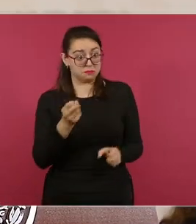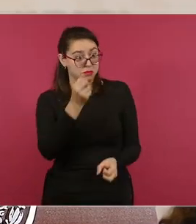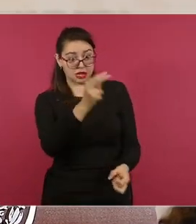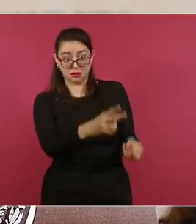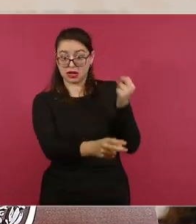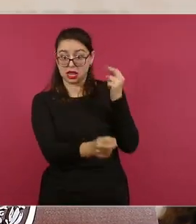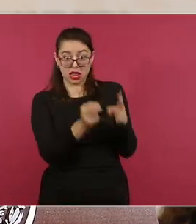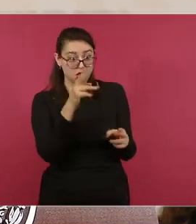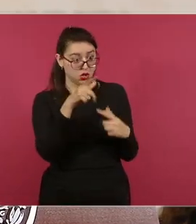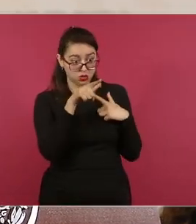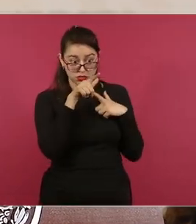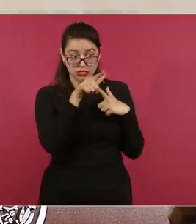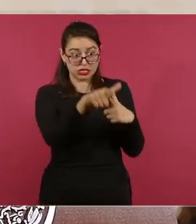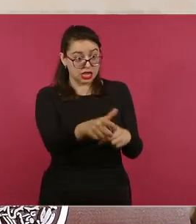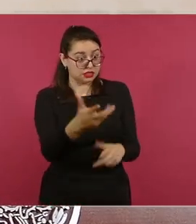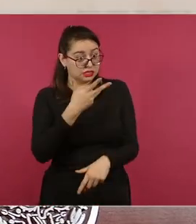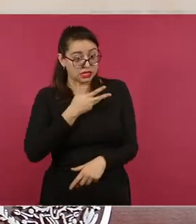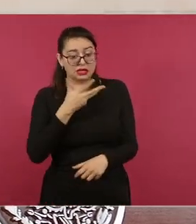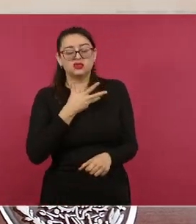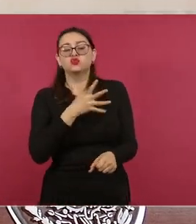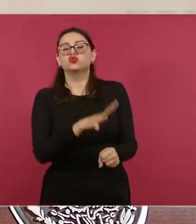con ese presupuesto